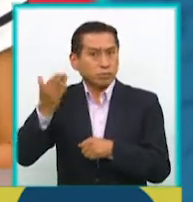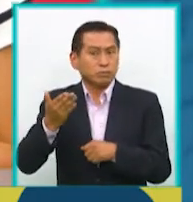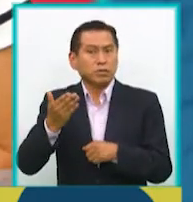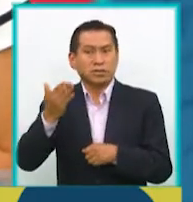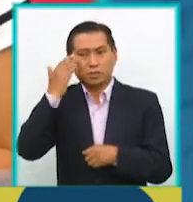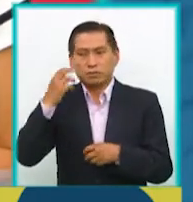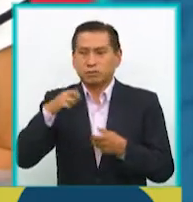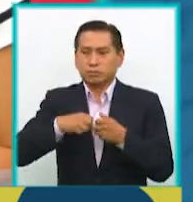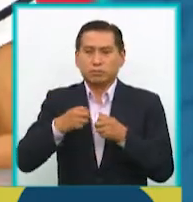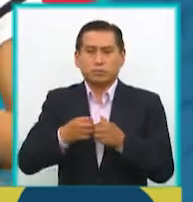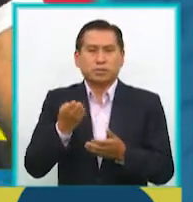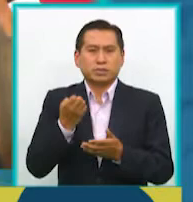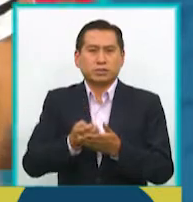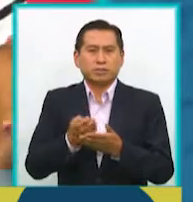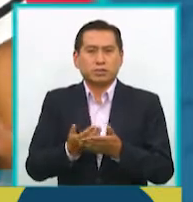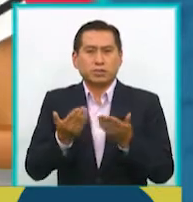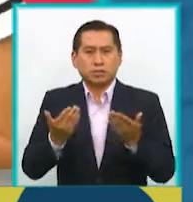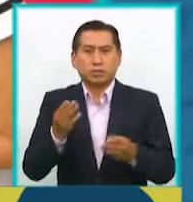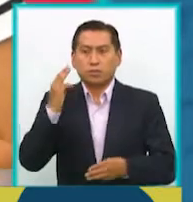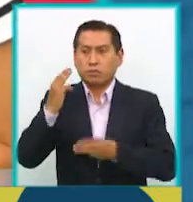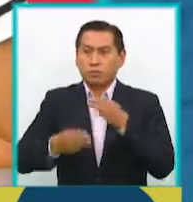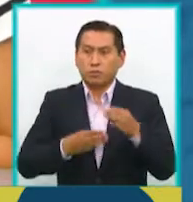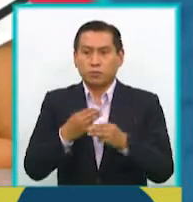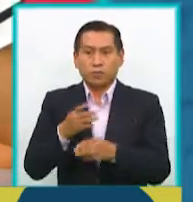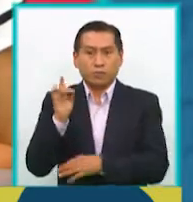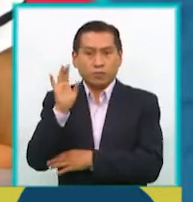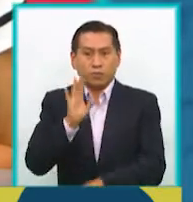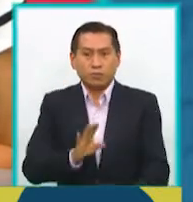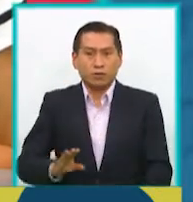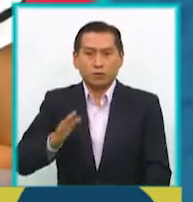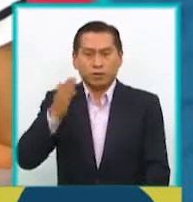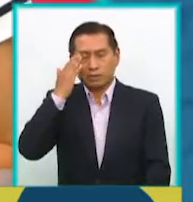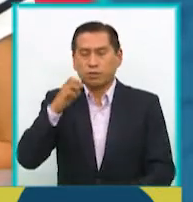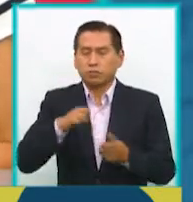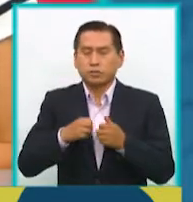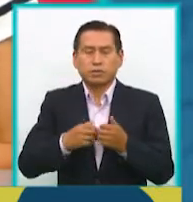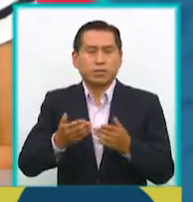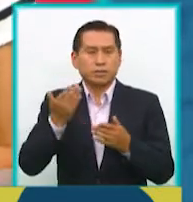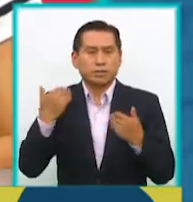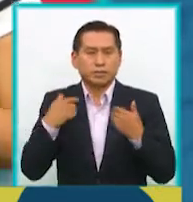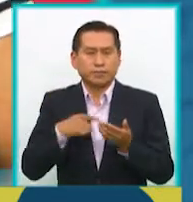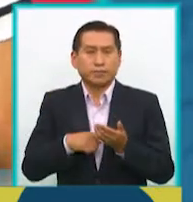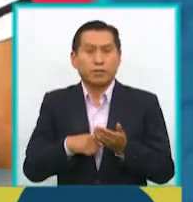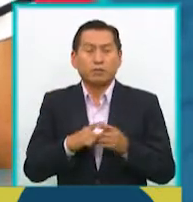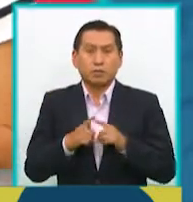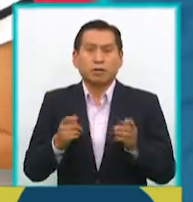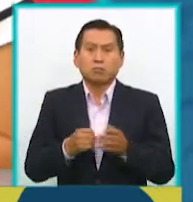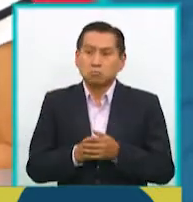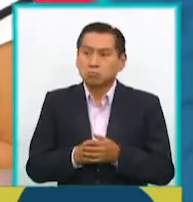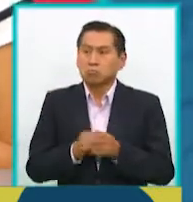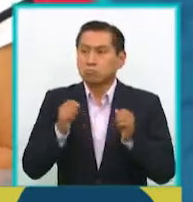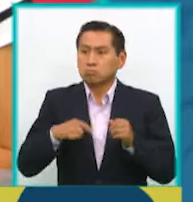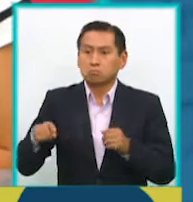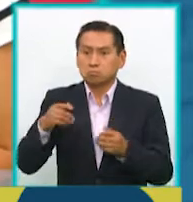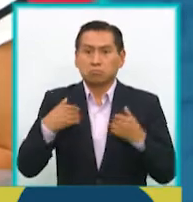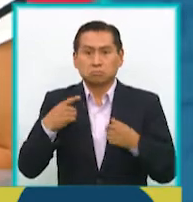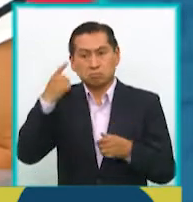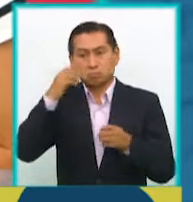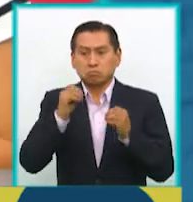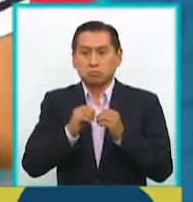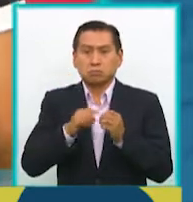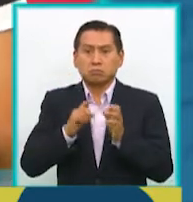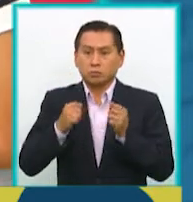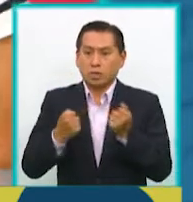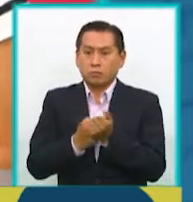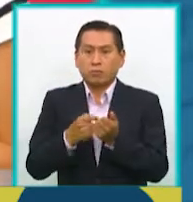las condiciones económicas en las que está el mundo, el país, debido a todo lo que hemos pasado, sin embargo, pues es siempre bueno tenerlo en tintero para seguir